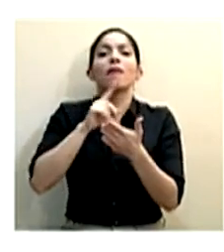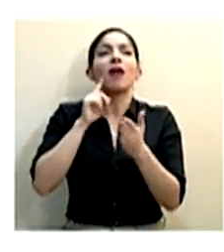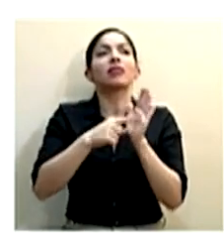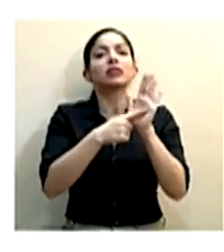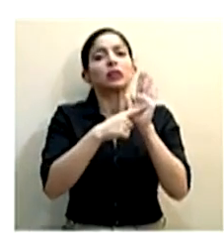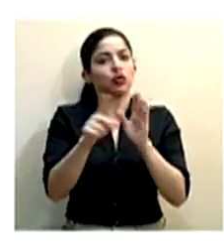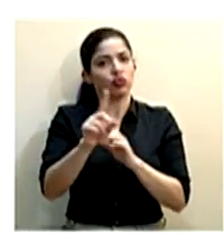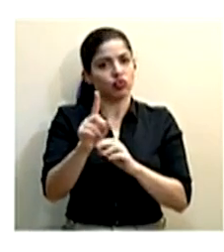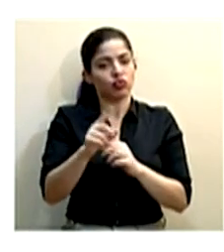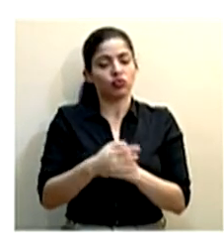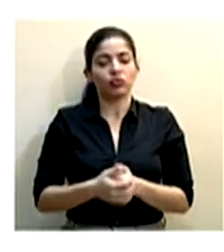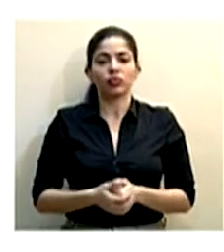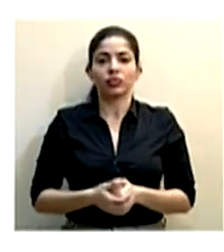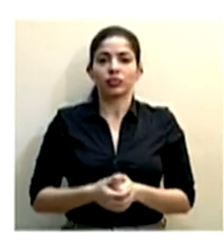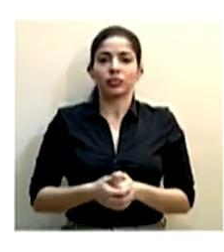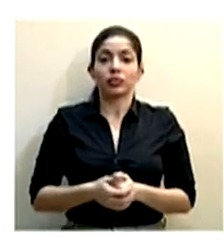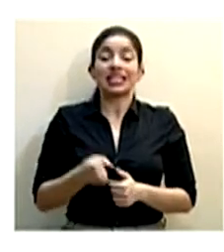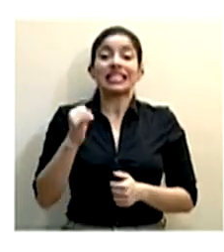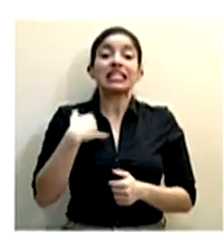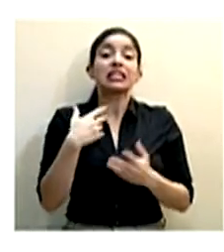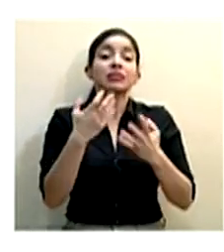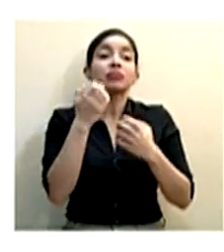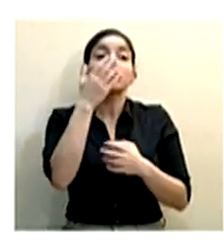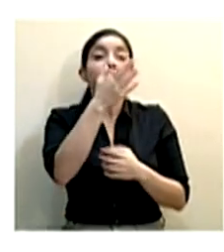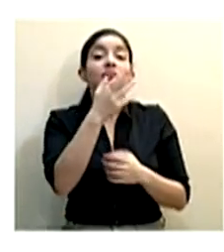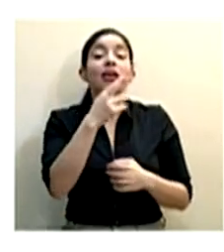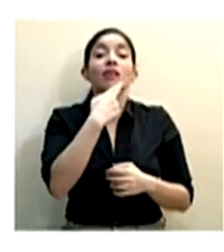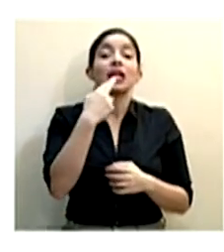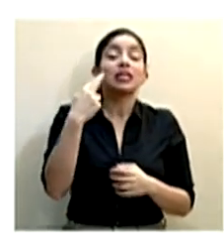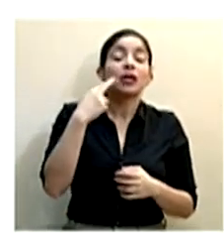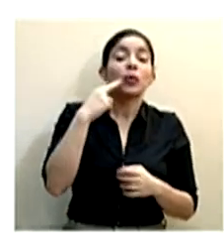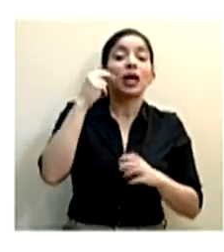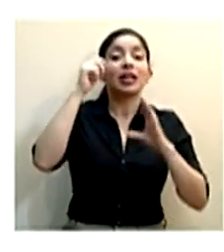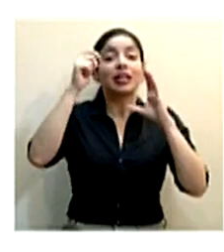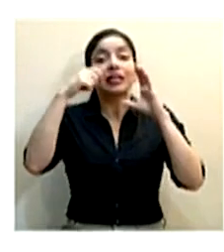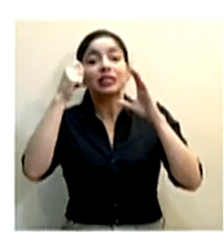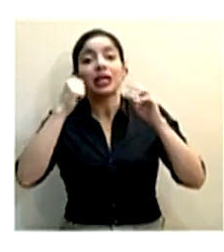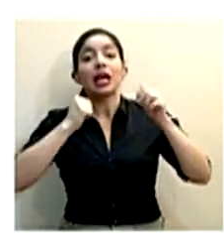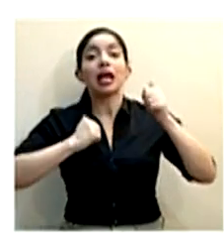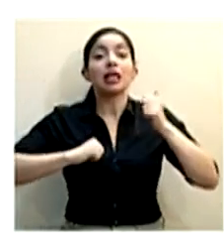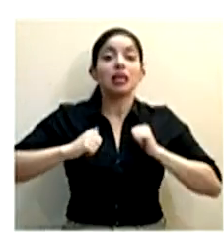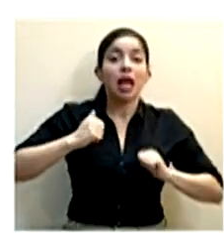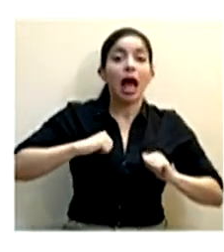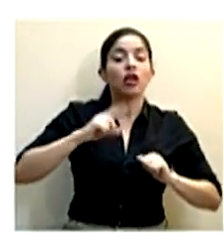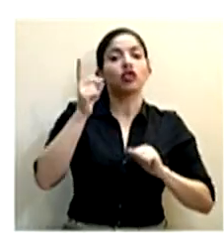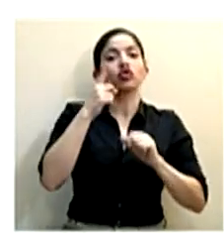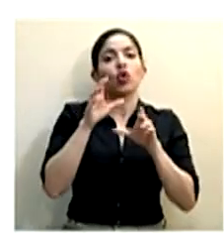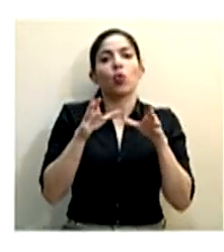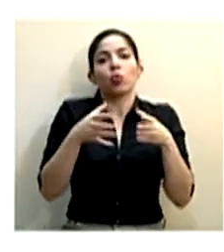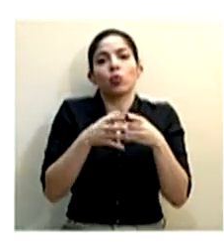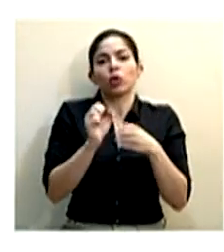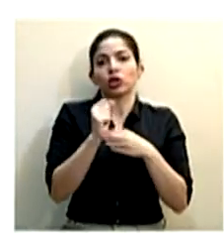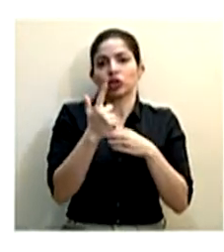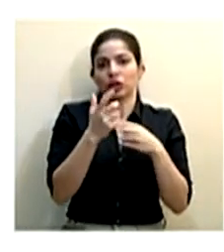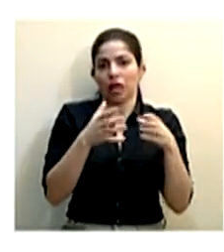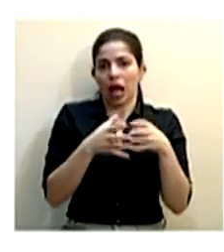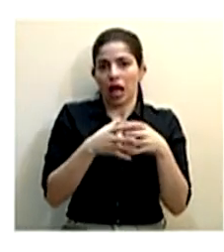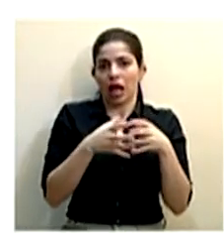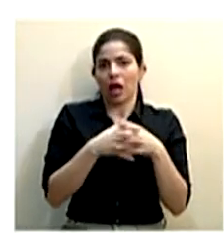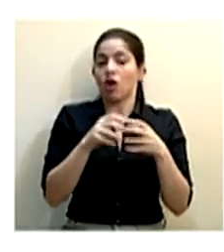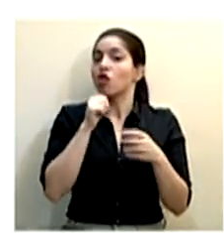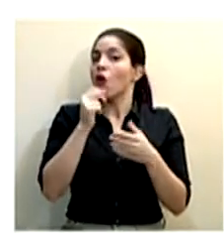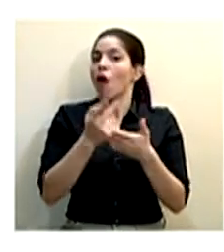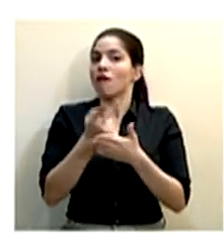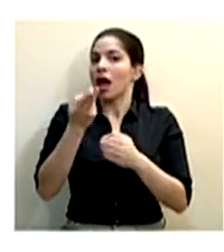válidos. Para ir a restaurantes, cines, teatros, museos y similares, hay que hacerlo en burbujas sociales y ya hablamos, tampoco se vale hacer